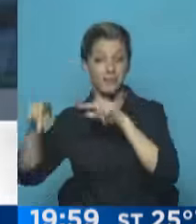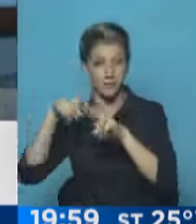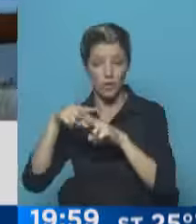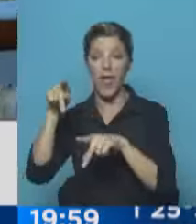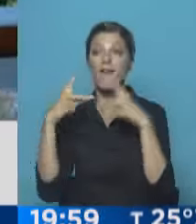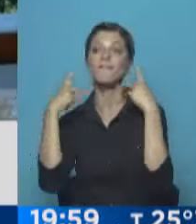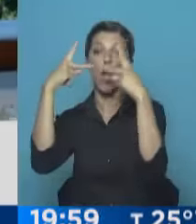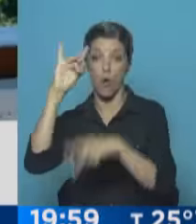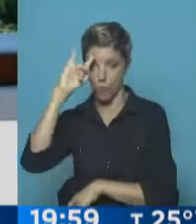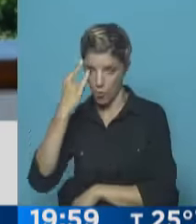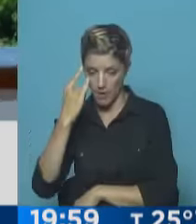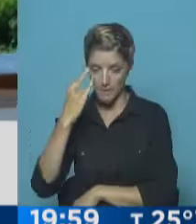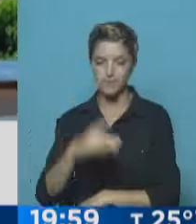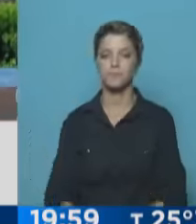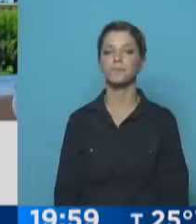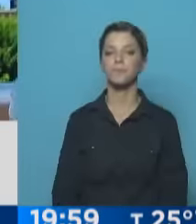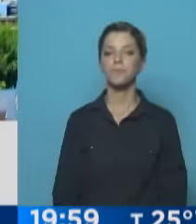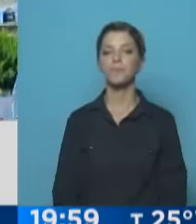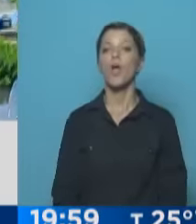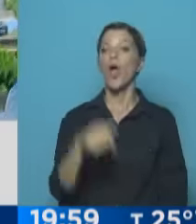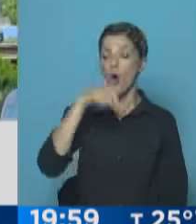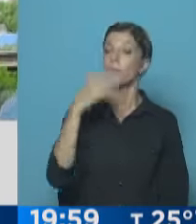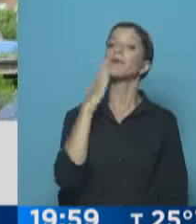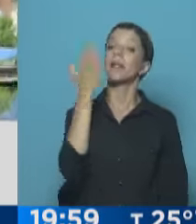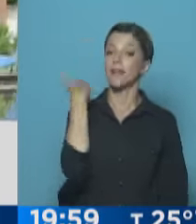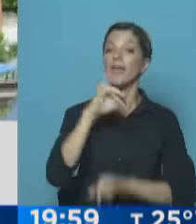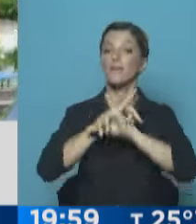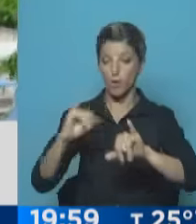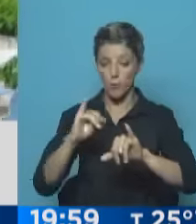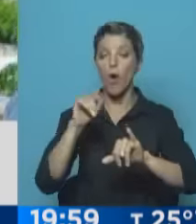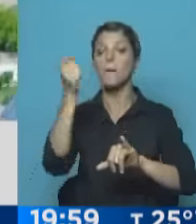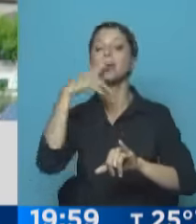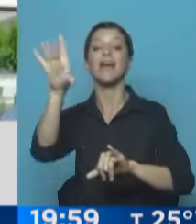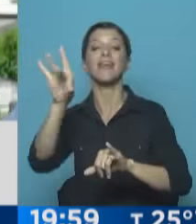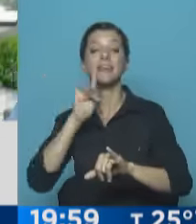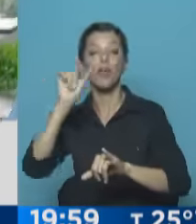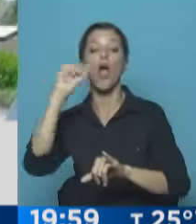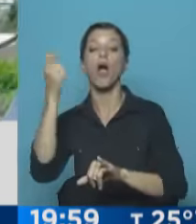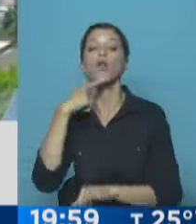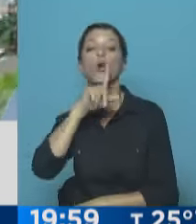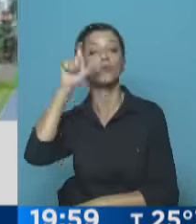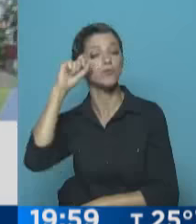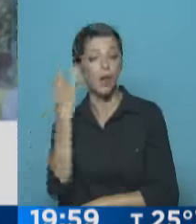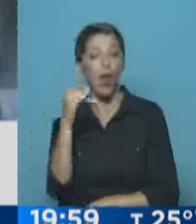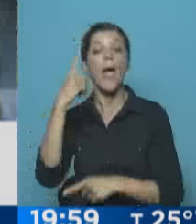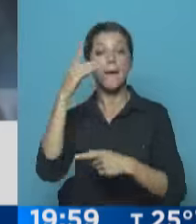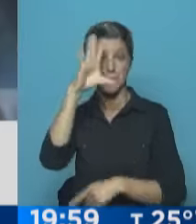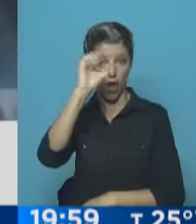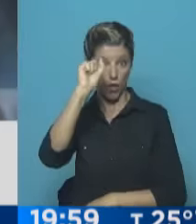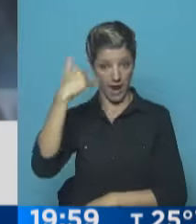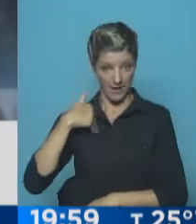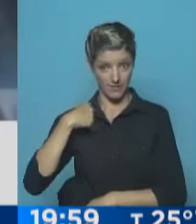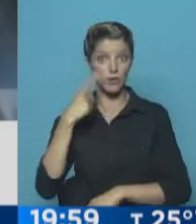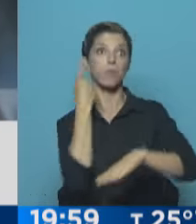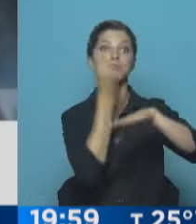Uruguay. En horas de la tarde, cambiemos, confirmó que Macri designó a Martín Lustó como embajador en Estados Unidos y al ministro